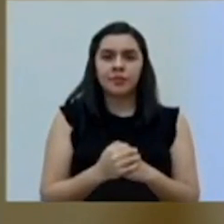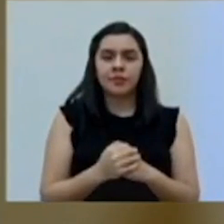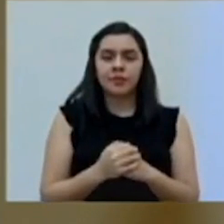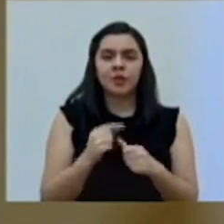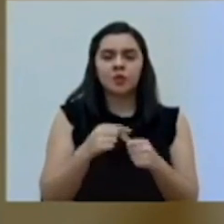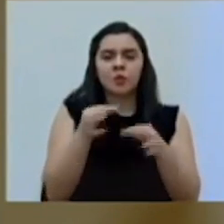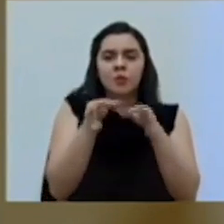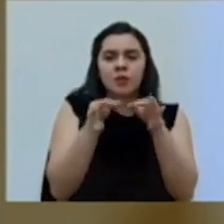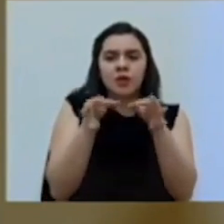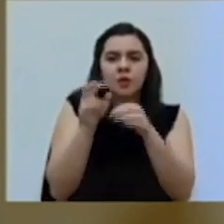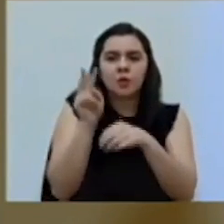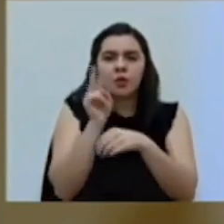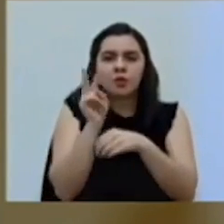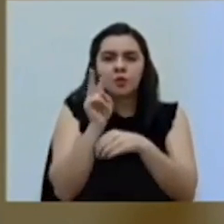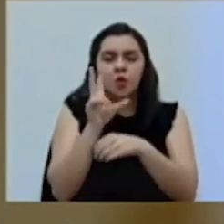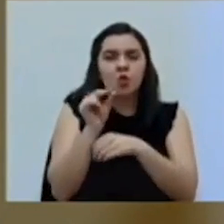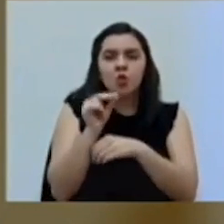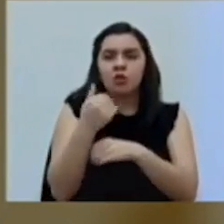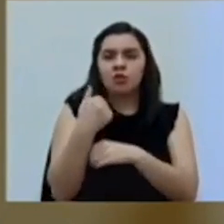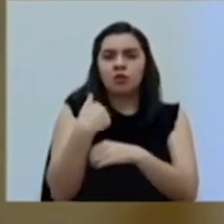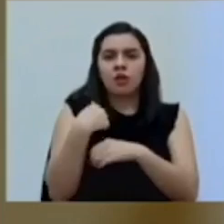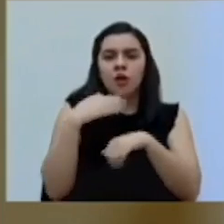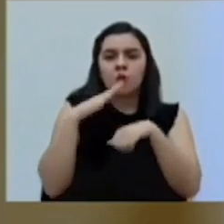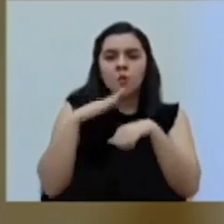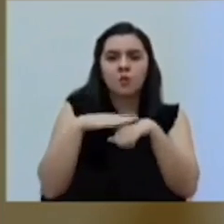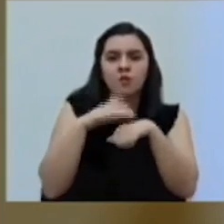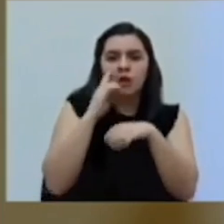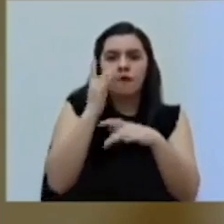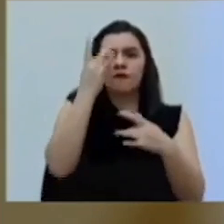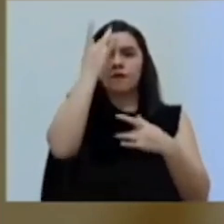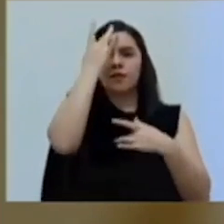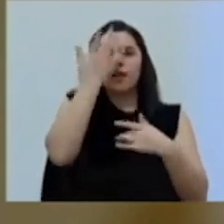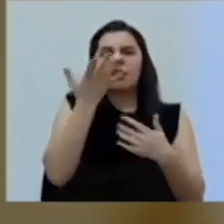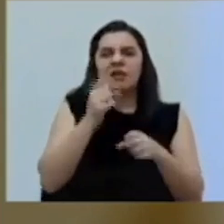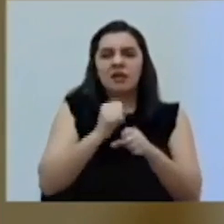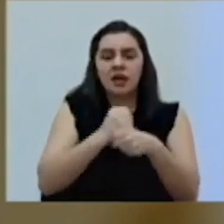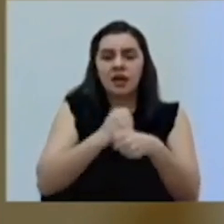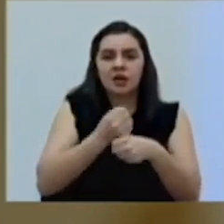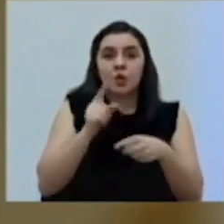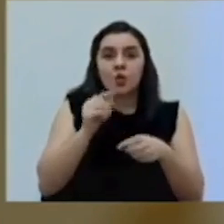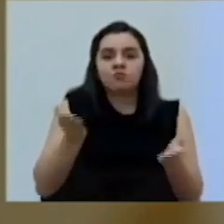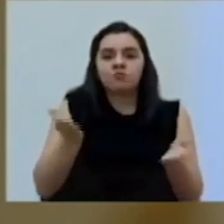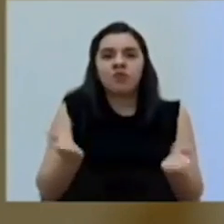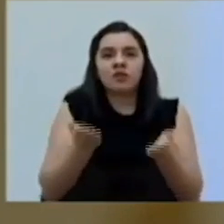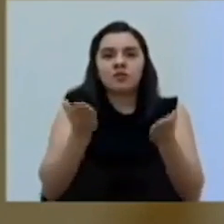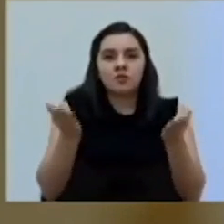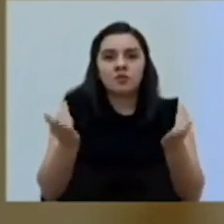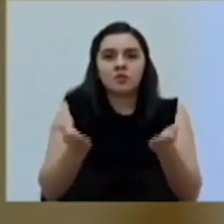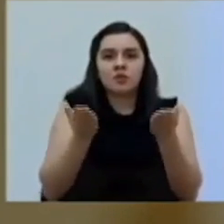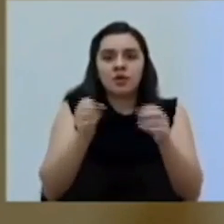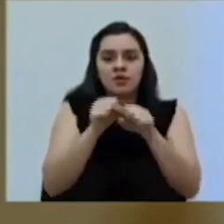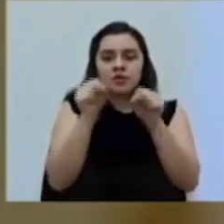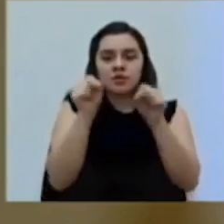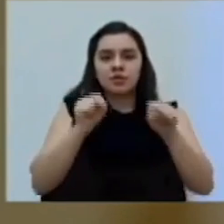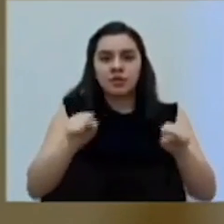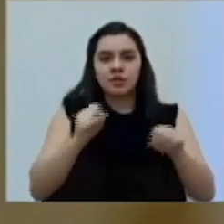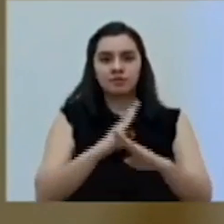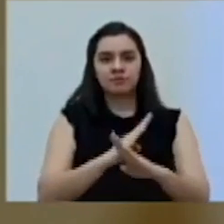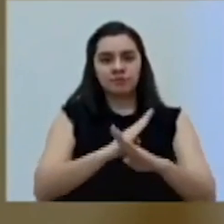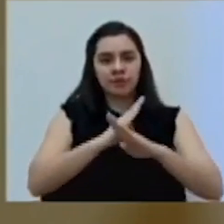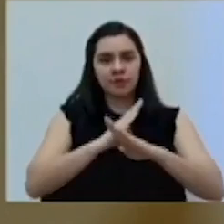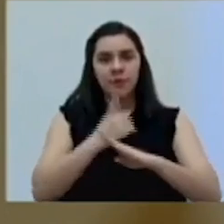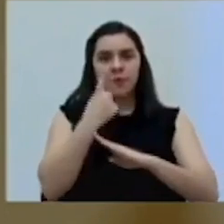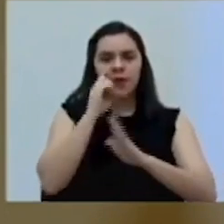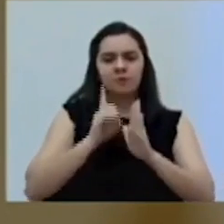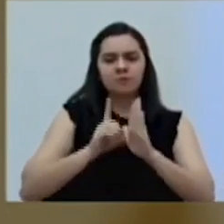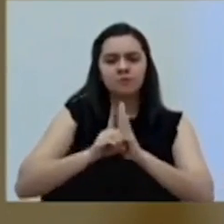partículas virales que no tienen la posibilidad de enfermar, sino que lo que hacen es estimular el sistema de defensas para que